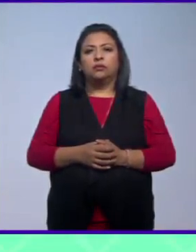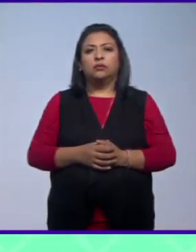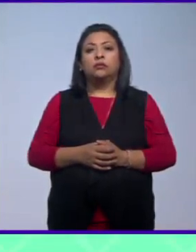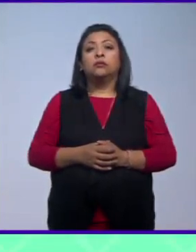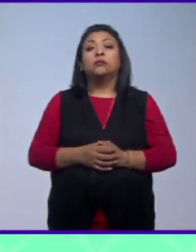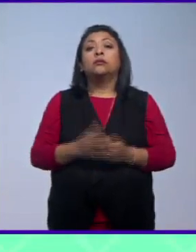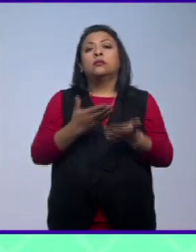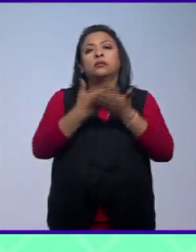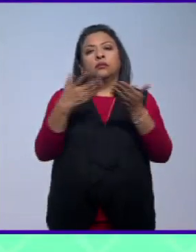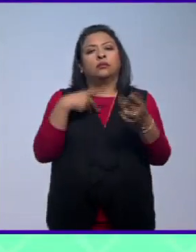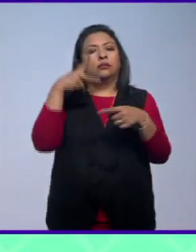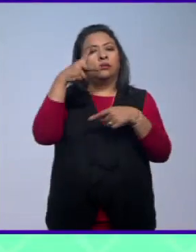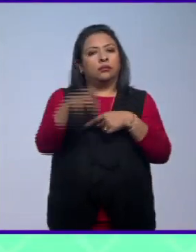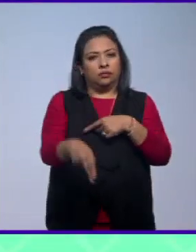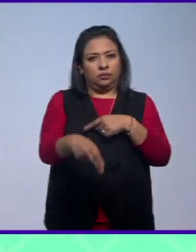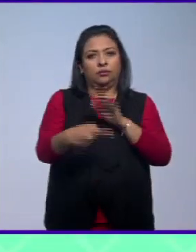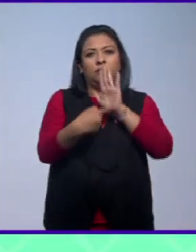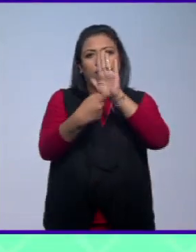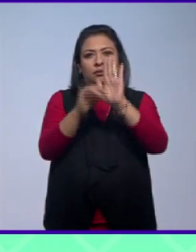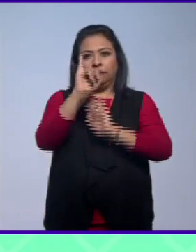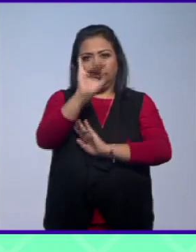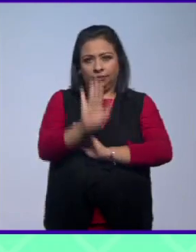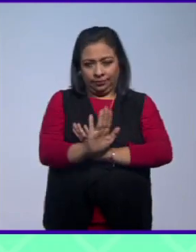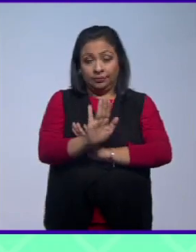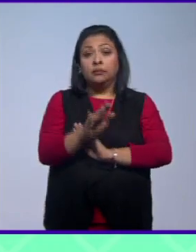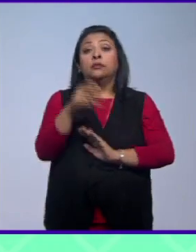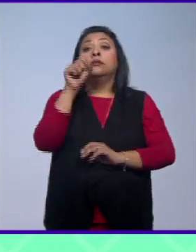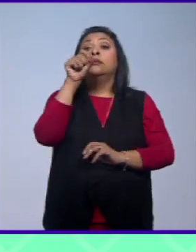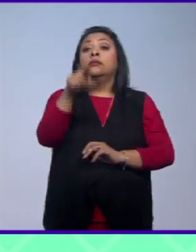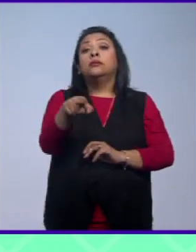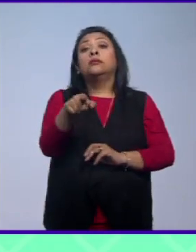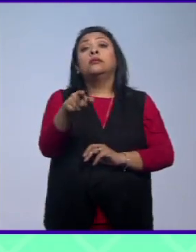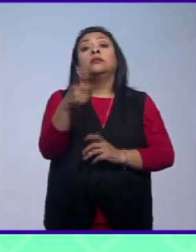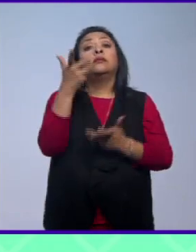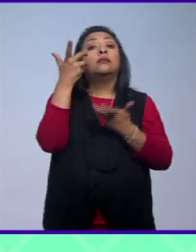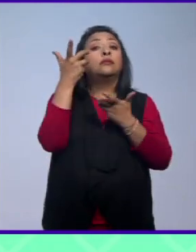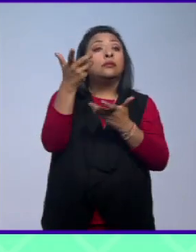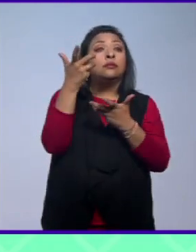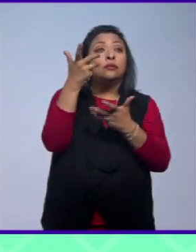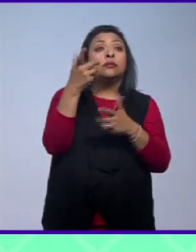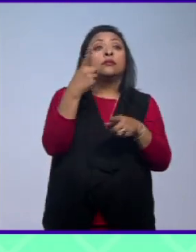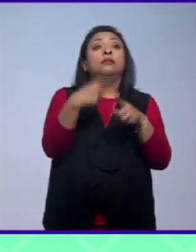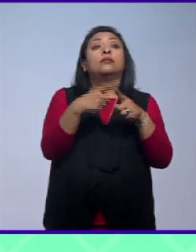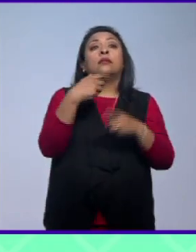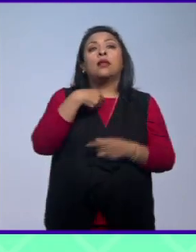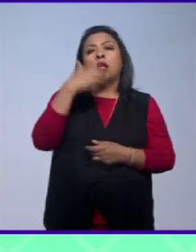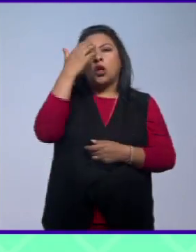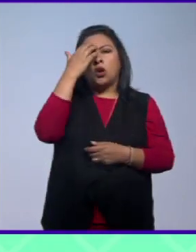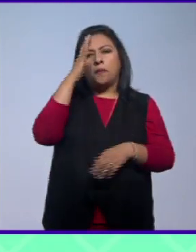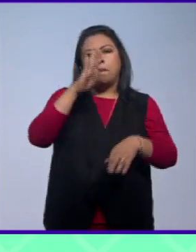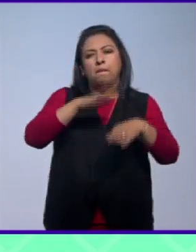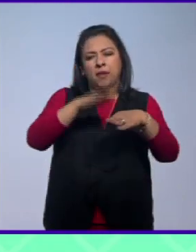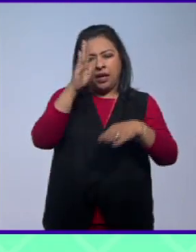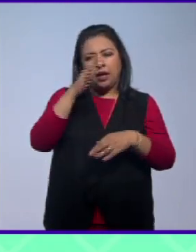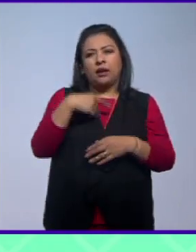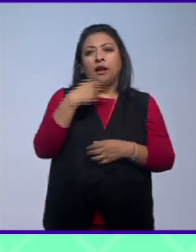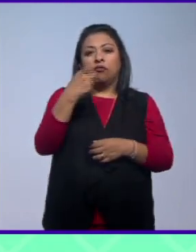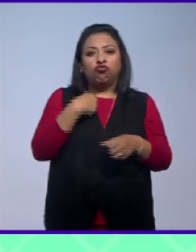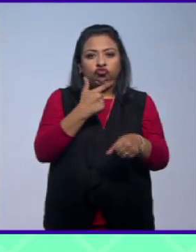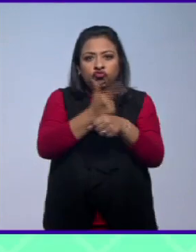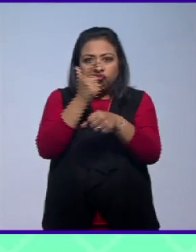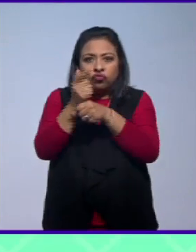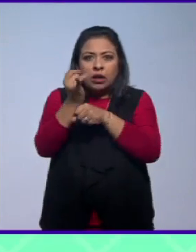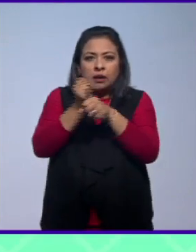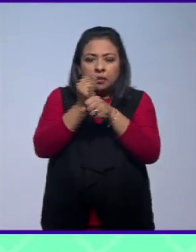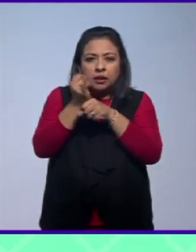Nos vamos a la pausa con estas imágenes y también los deseos de conocer más de cerca estos hallazgos